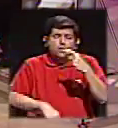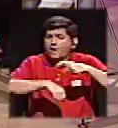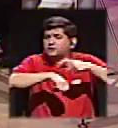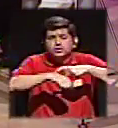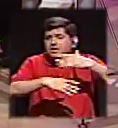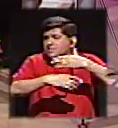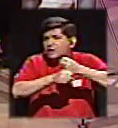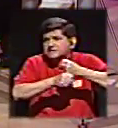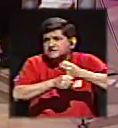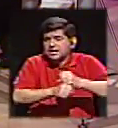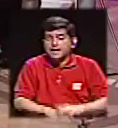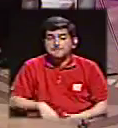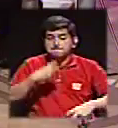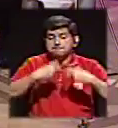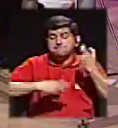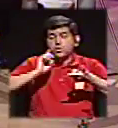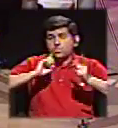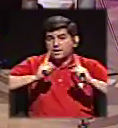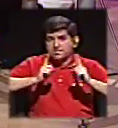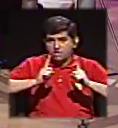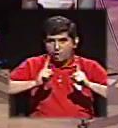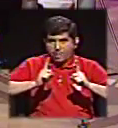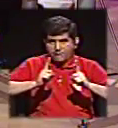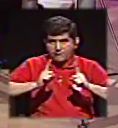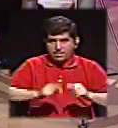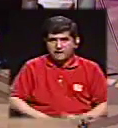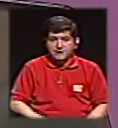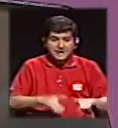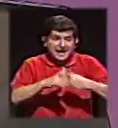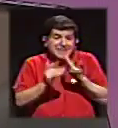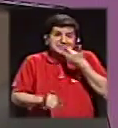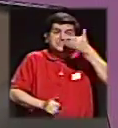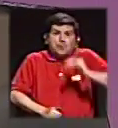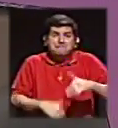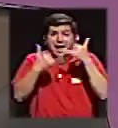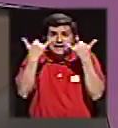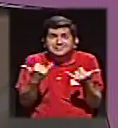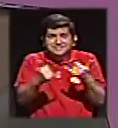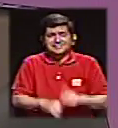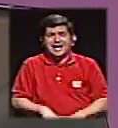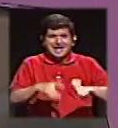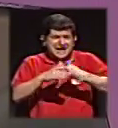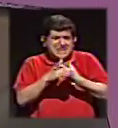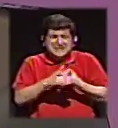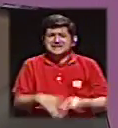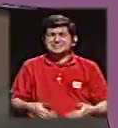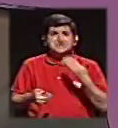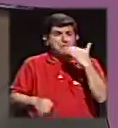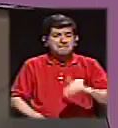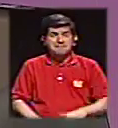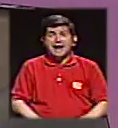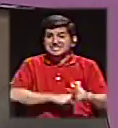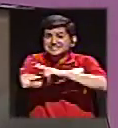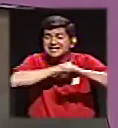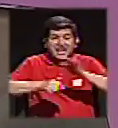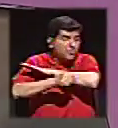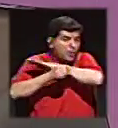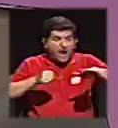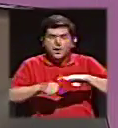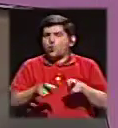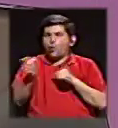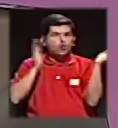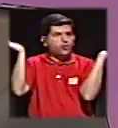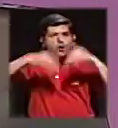hizo? Ahora, ¿cuál fue el gran problema? Que nació podrida. Claro. Nació podrida, se la robaron entera, no hubo ningún